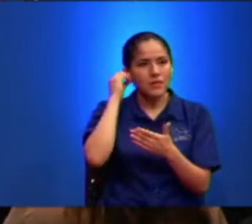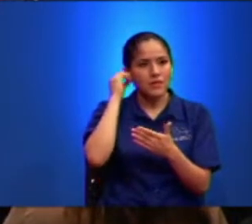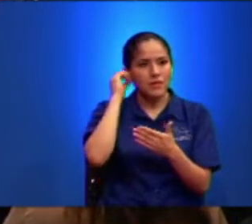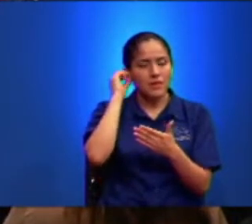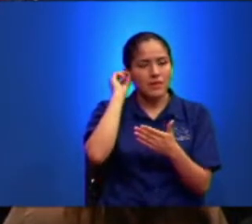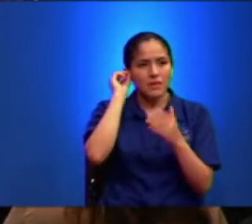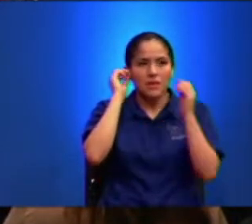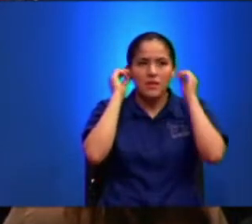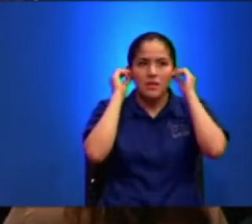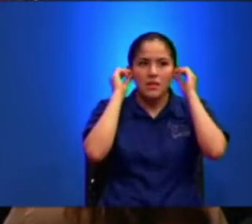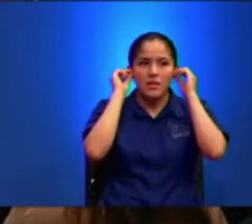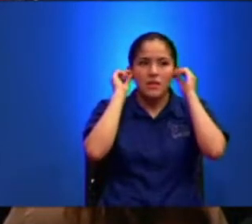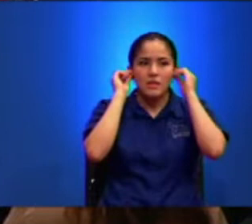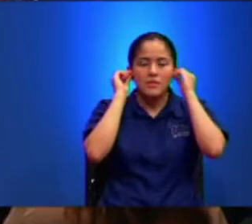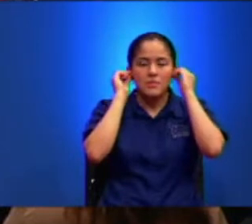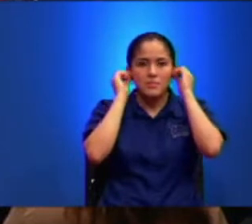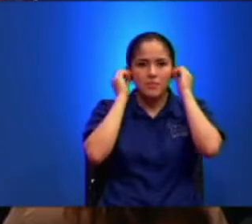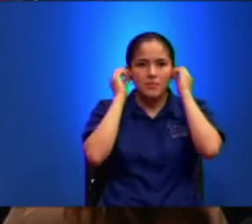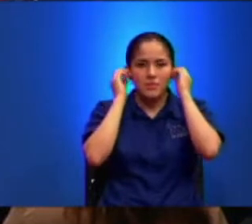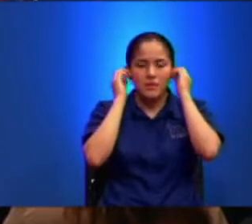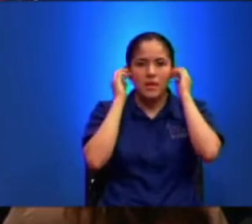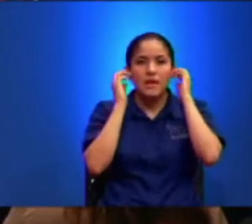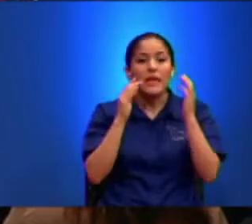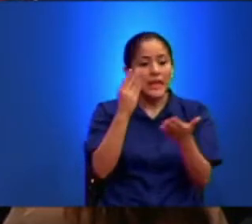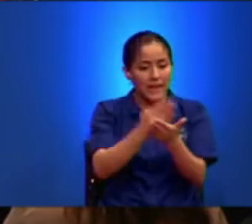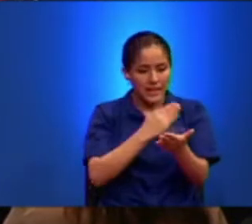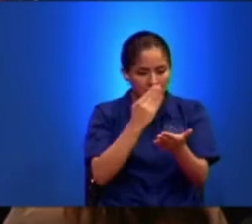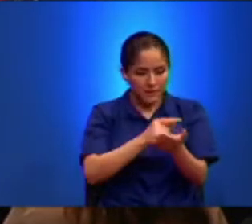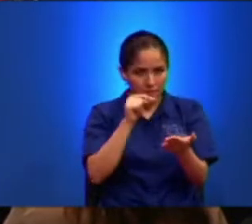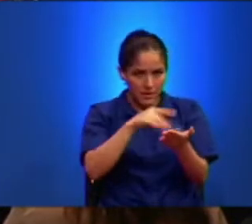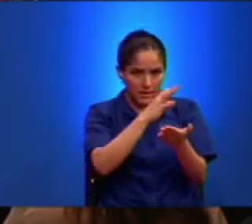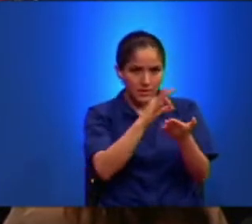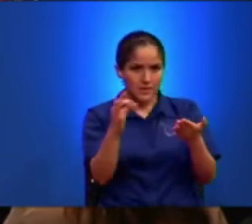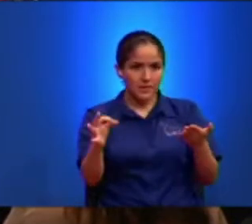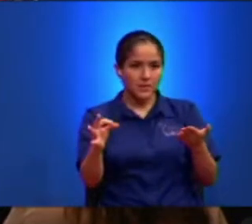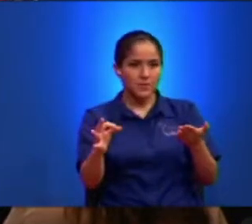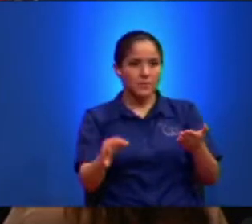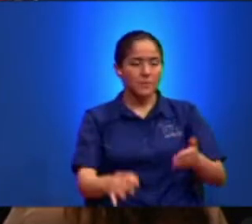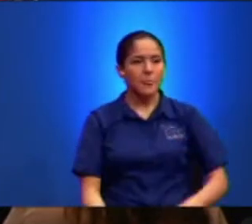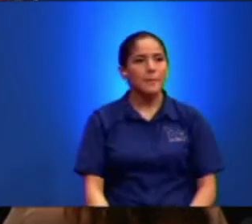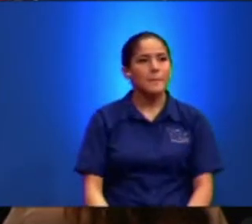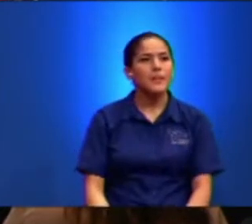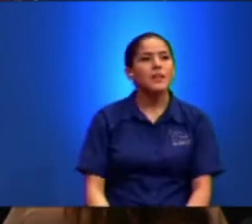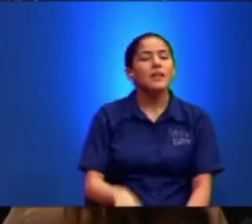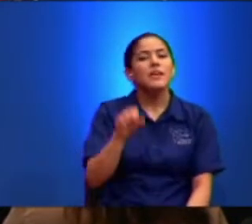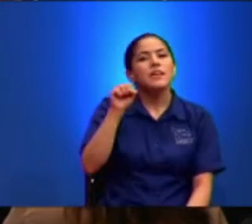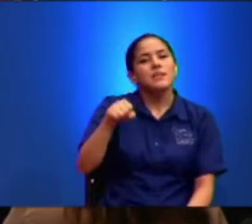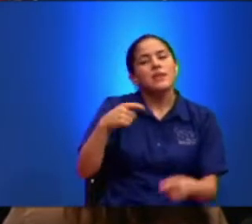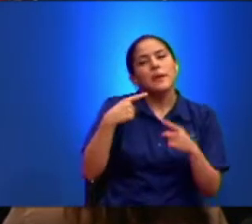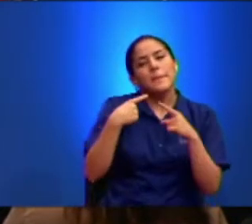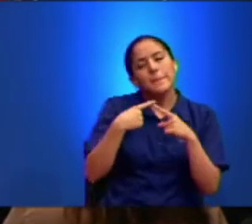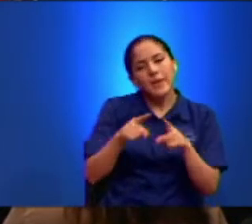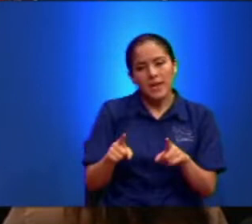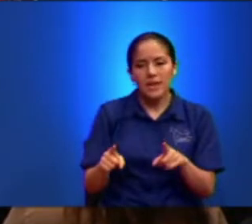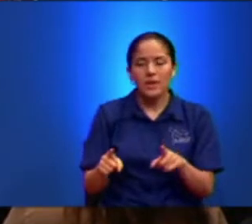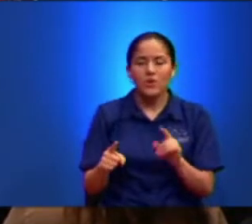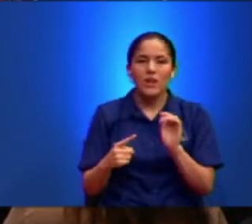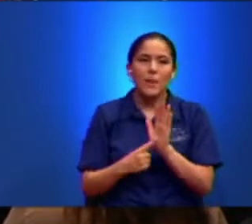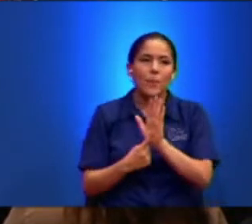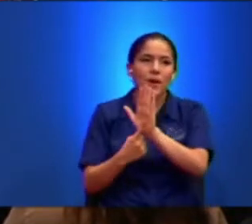Hermano No Hay Para Donde Está En La Biblia Si Si Hermano Pero Es Que Las Evidencias